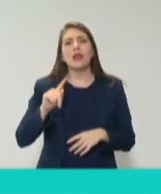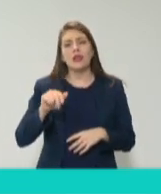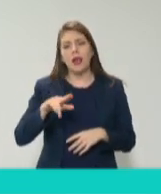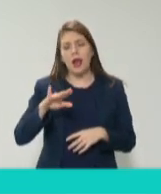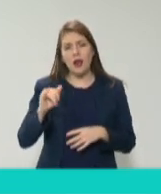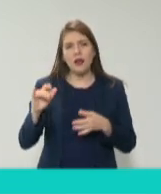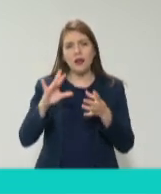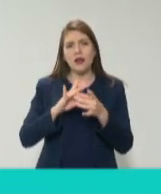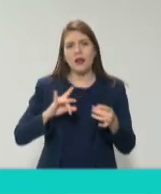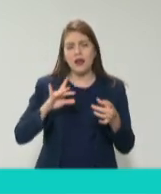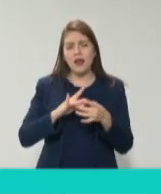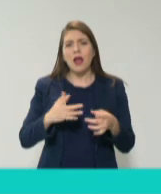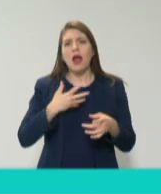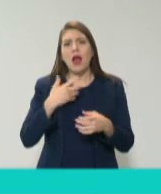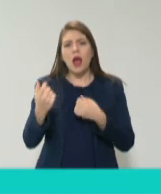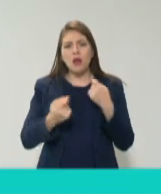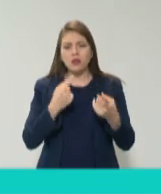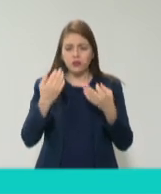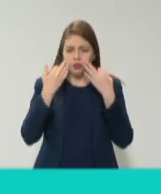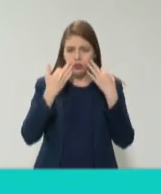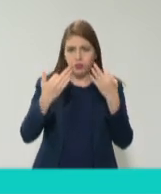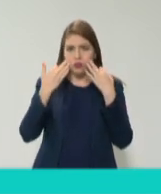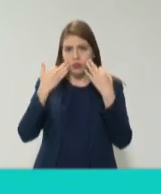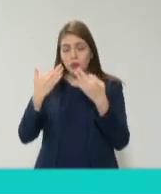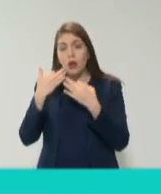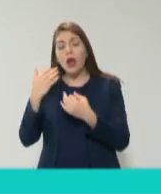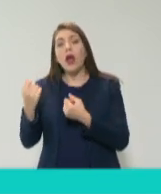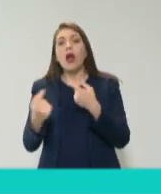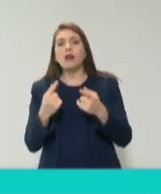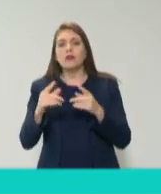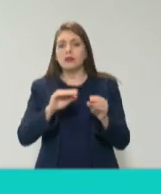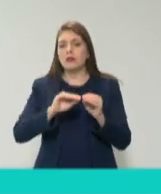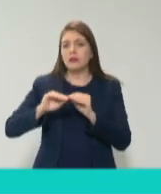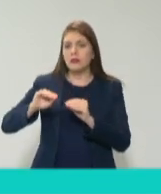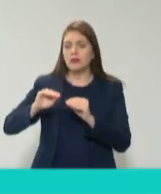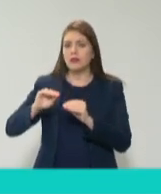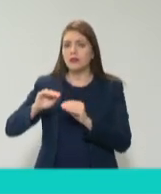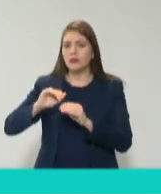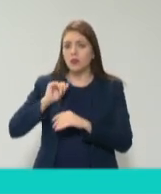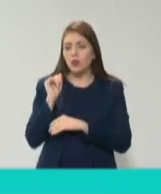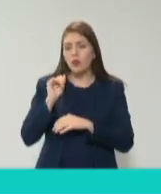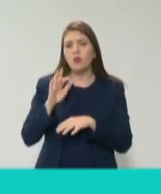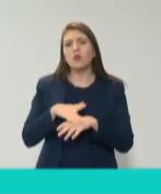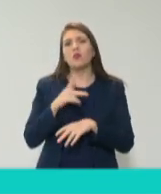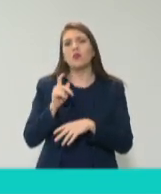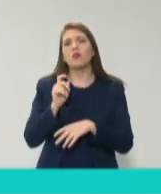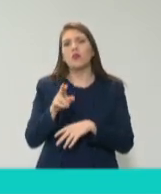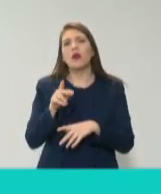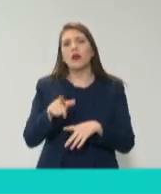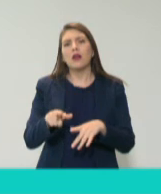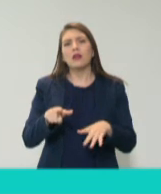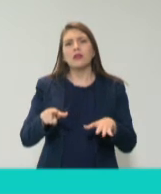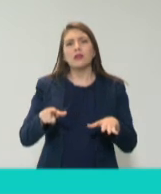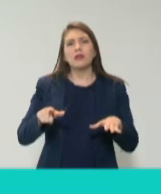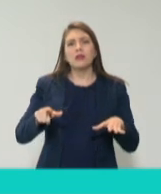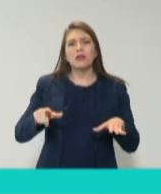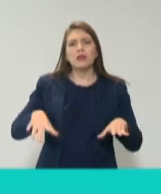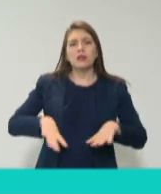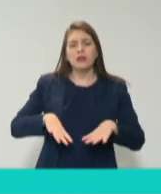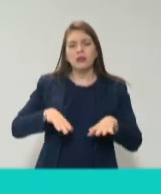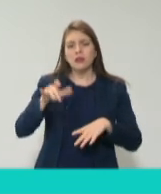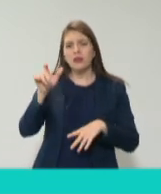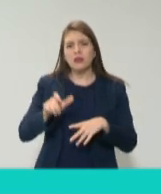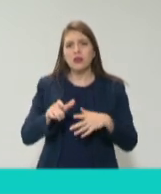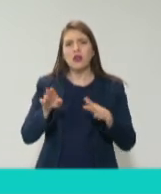hay datos que son públicos, hay datos que se reservaron, precisamente por cuestiones de un balance